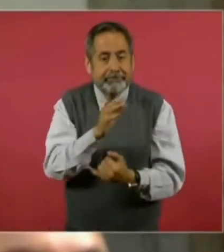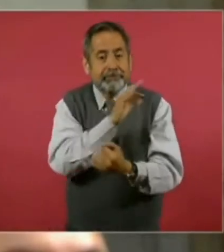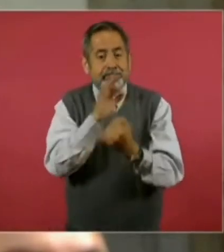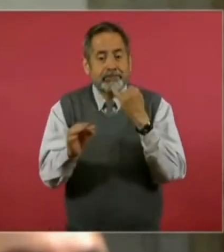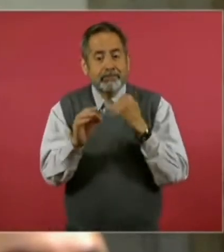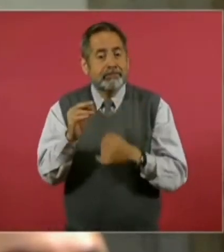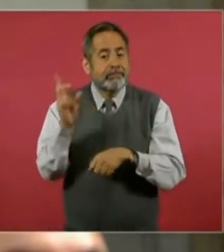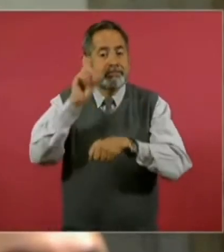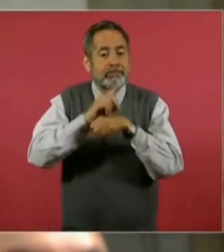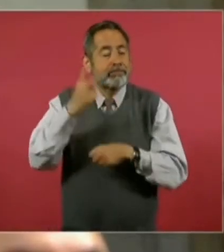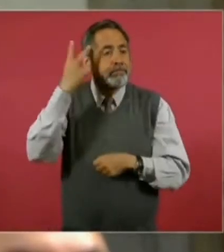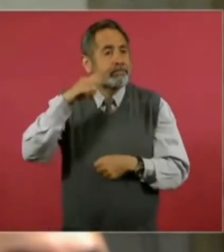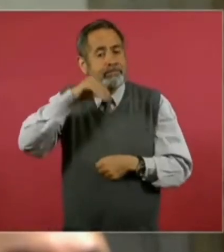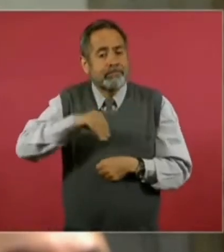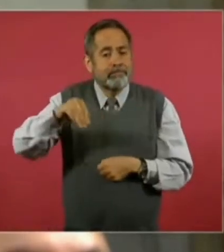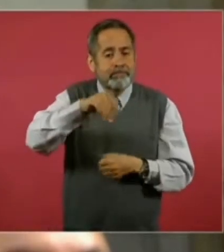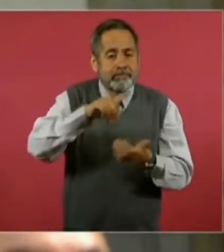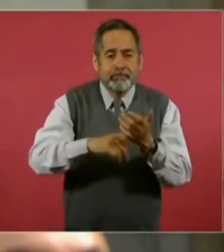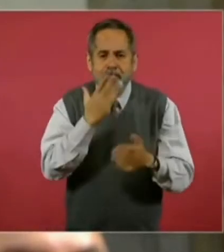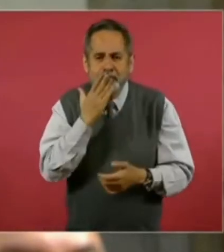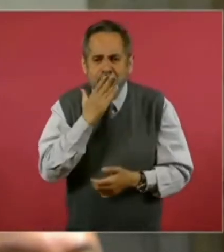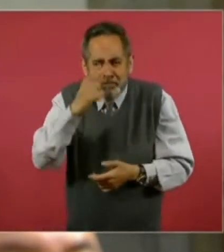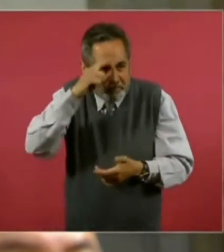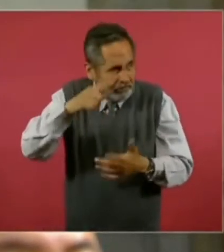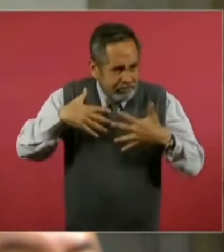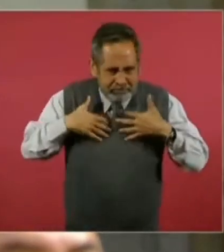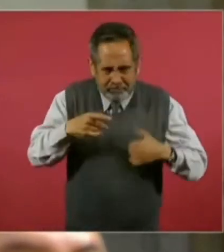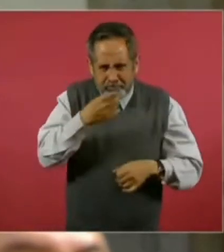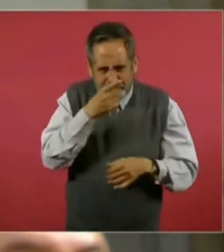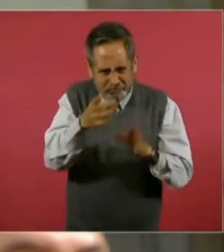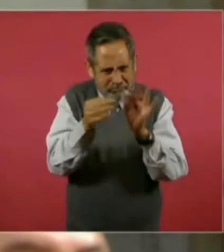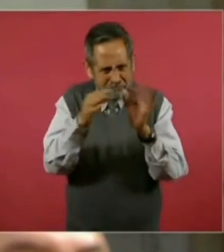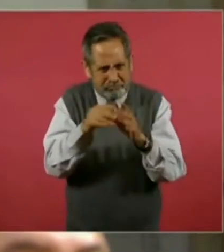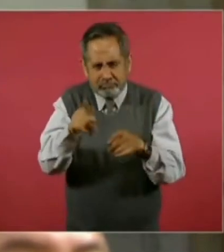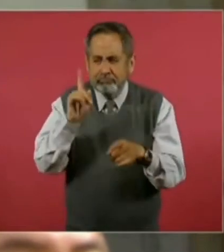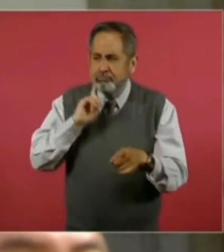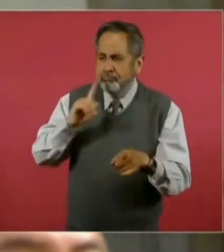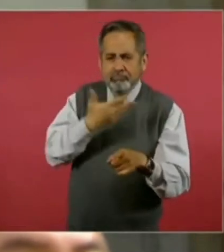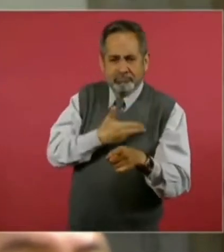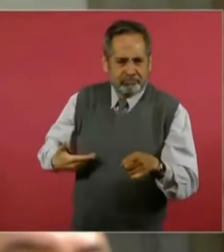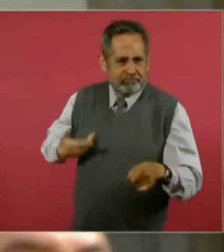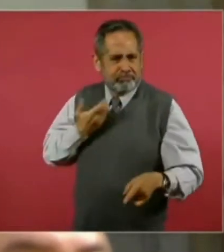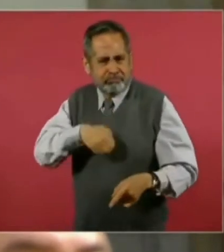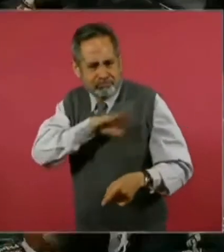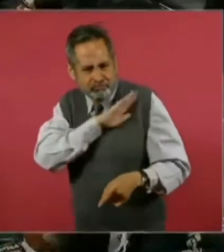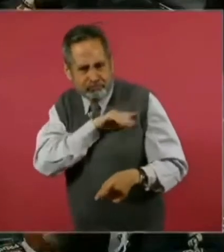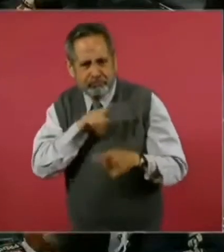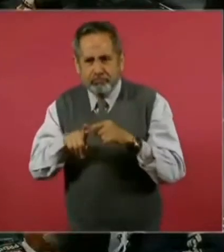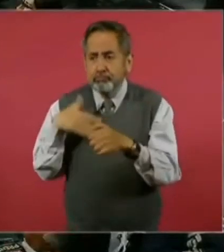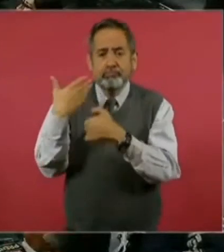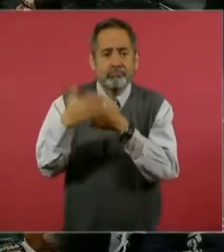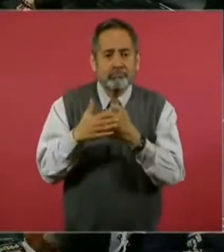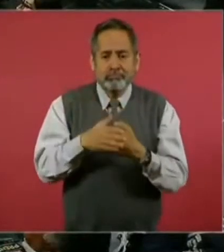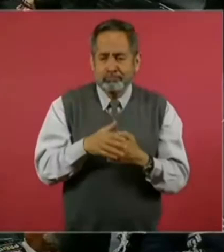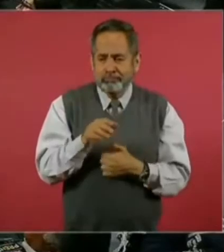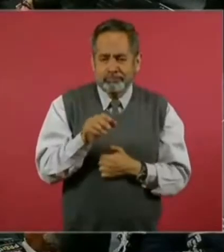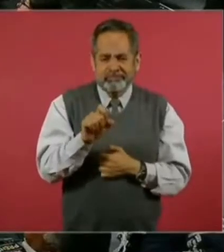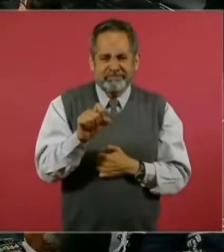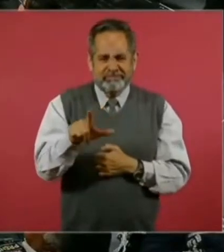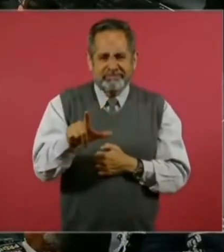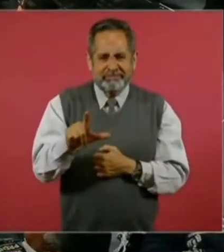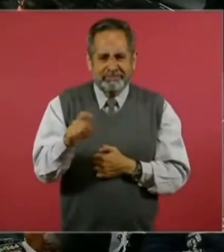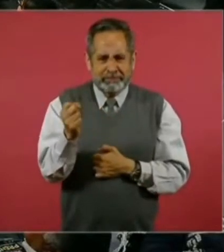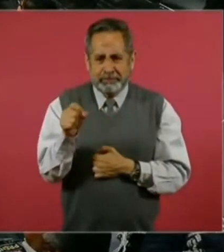que usted emprenderá por Sonora. Tengo entendido, ya lo daba a conocer la presidenta electa, que será el próximo 27